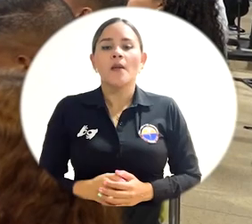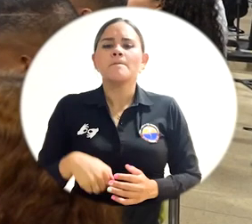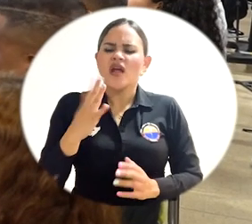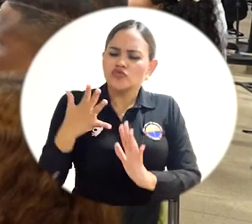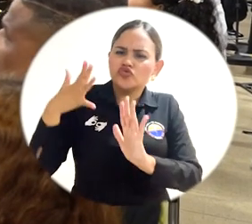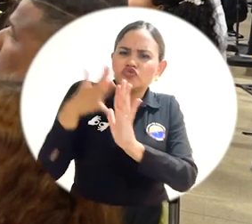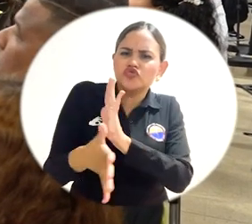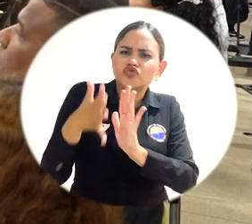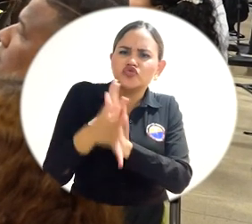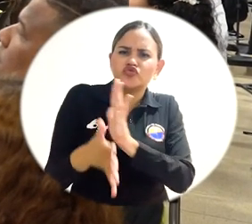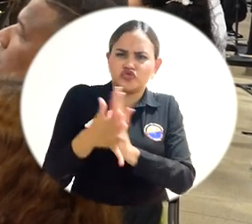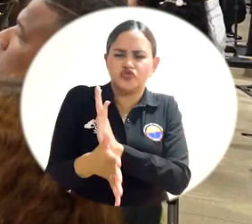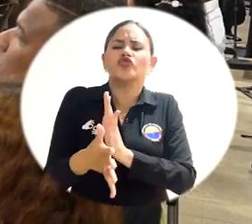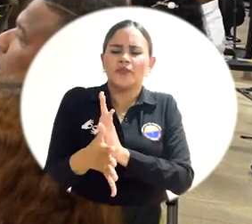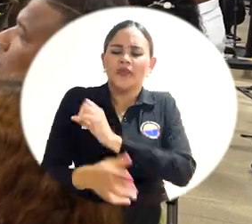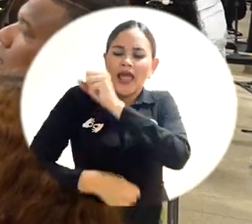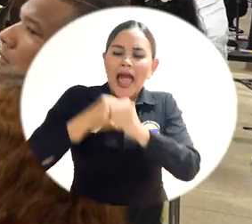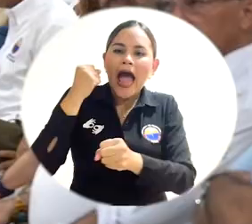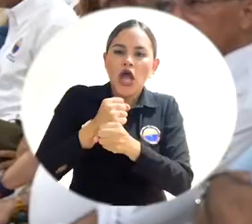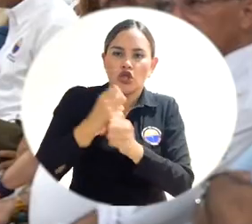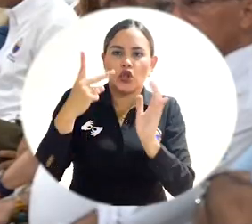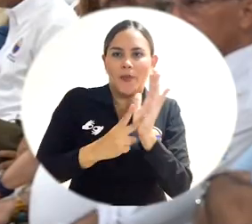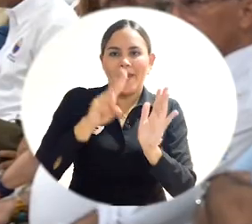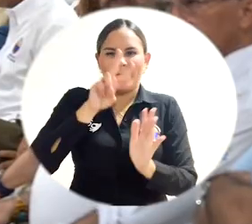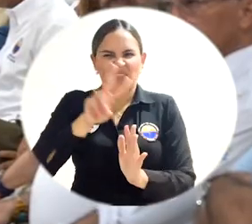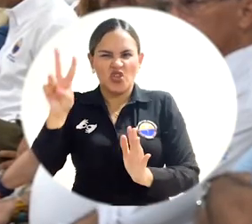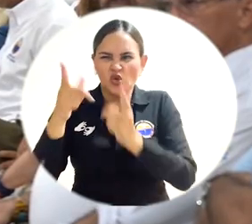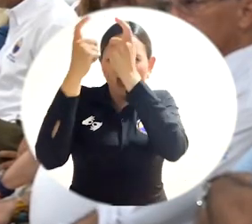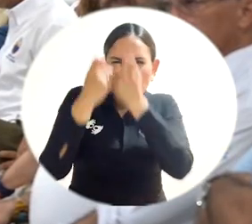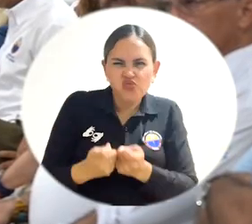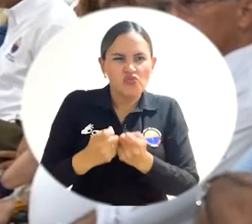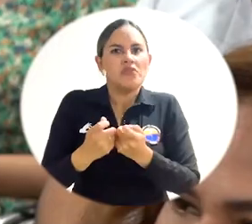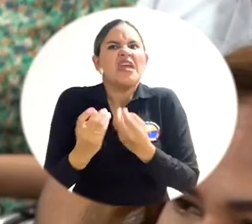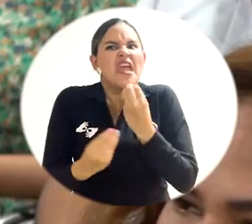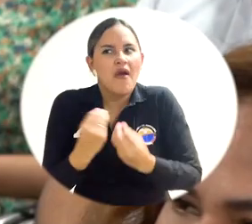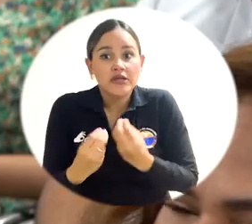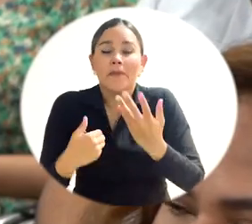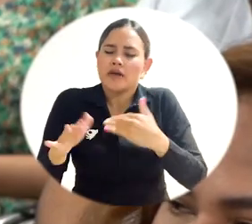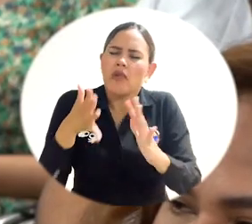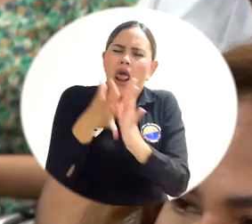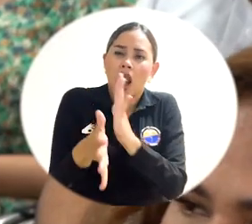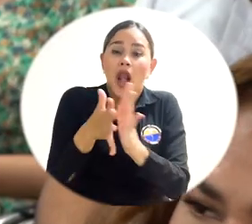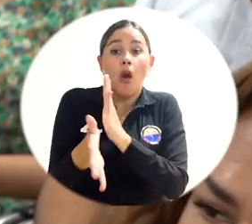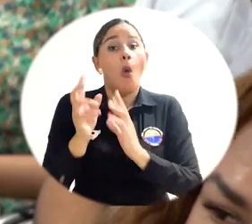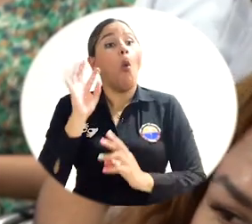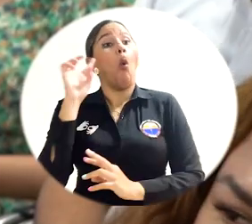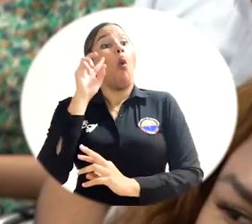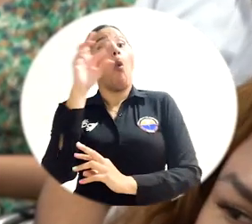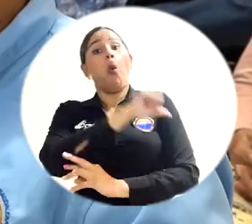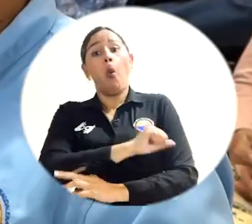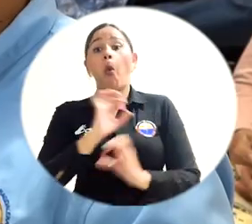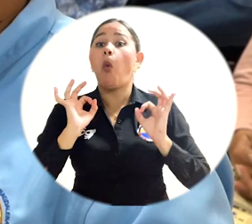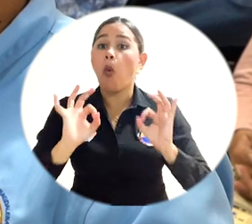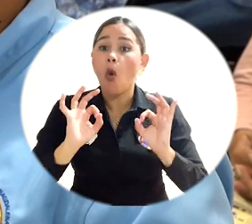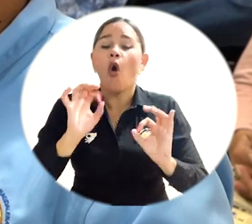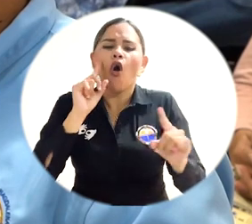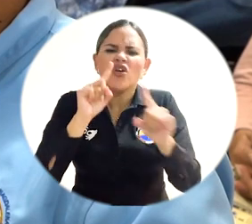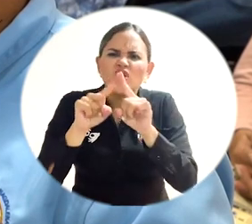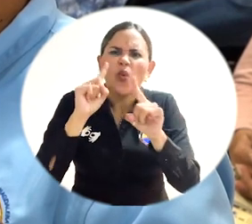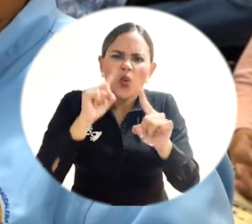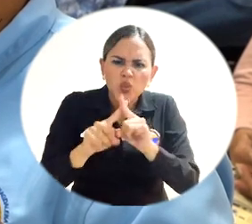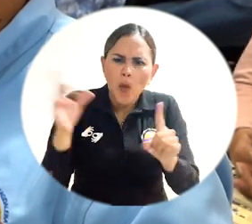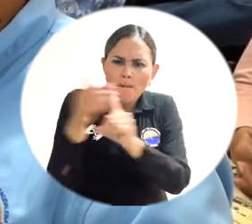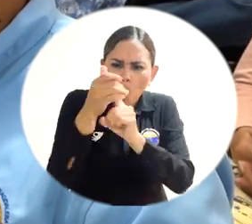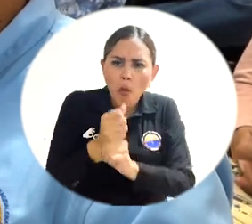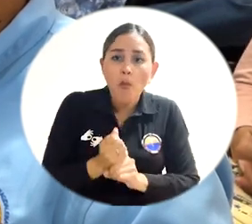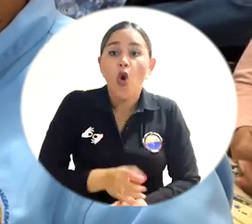El Informe de Rendición de Cuentas 2022 dejó en evidencia cómo su plan de acción de la vigencia tuvo un cumplimiento de metas